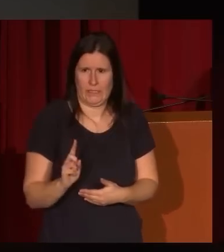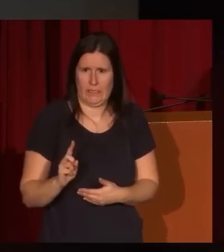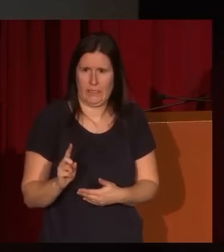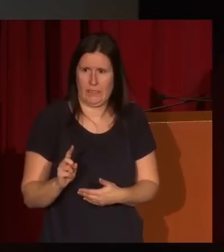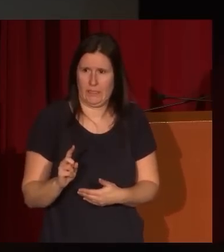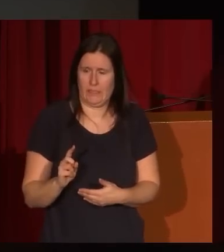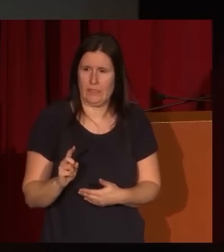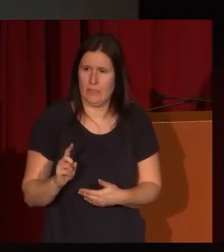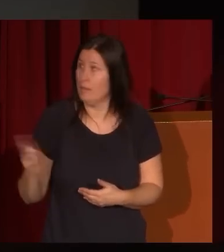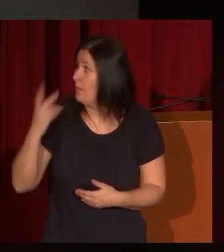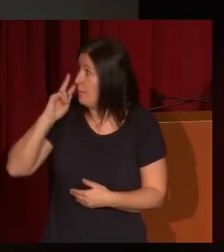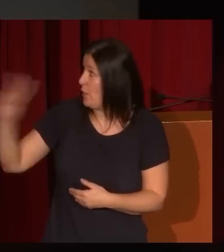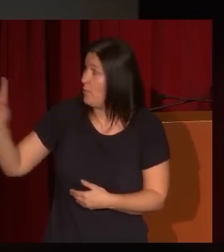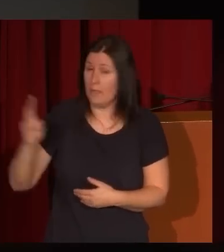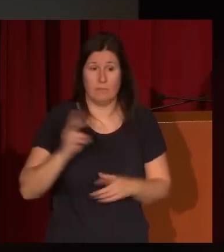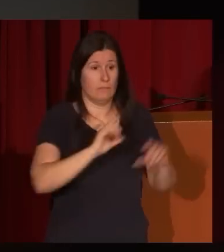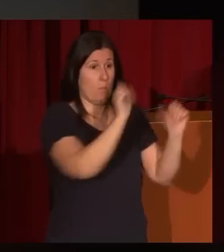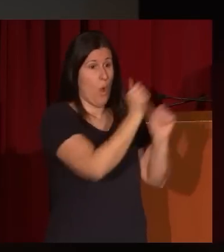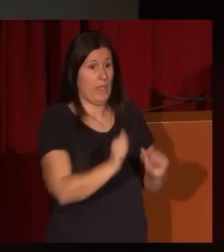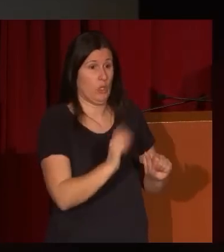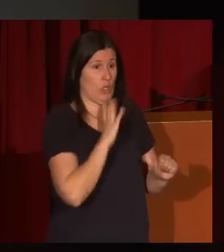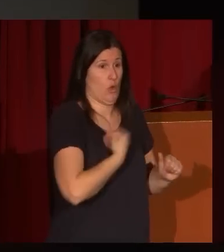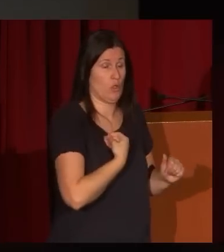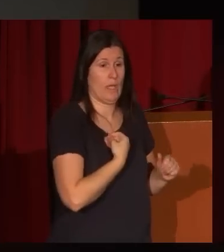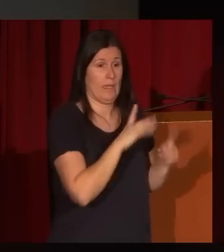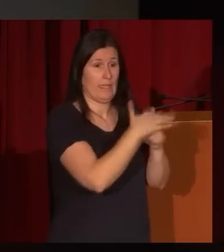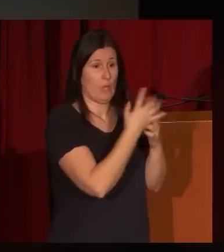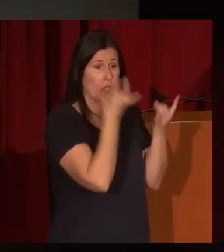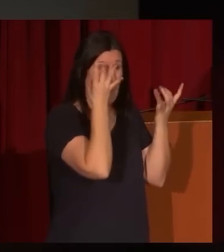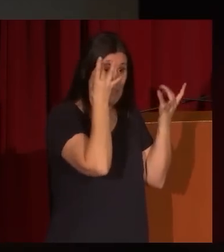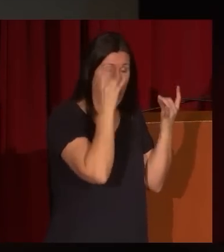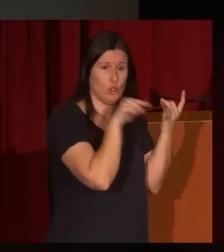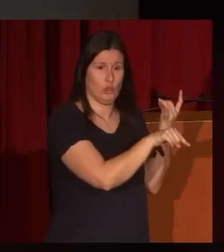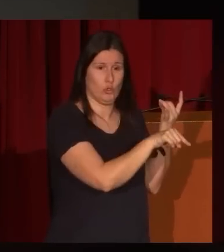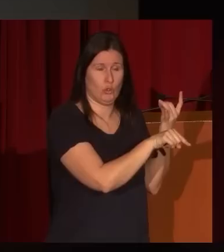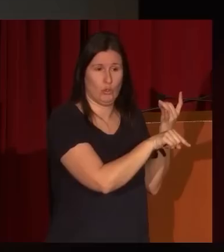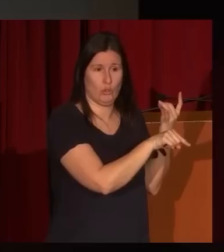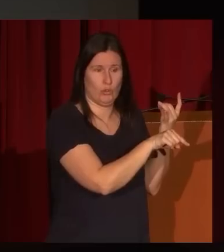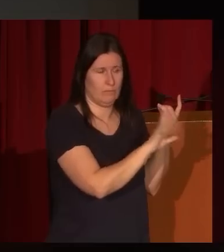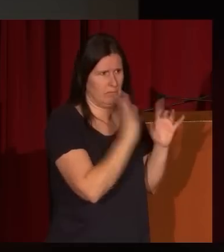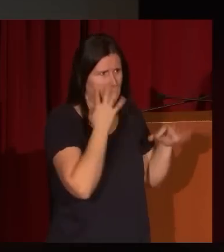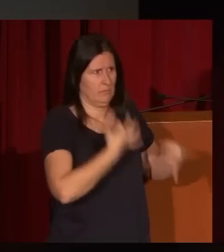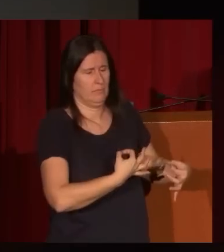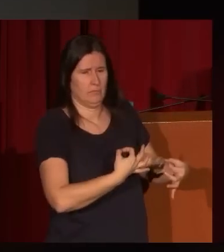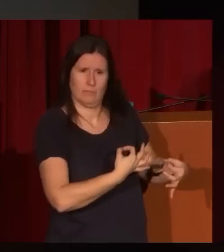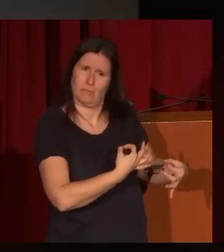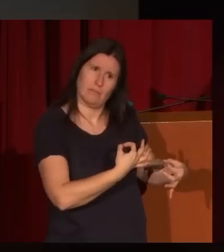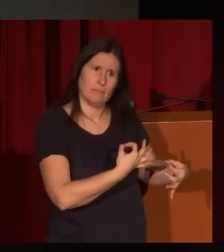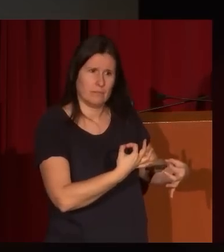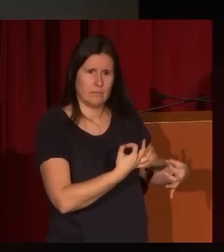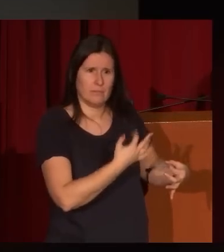a modelos de Goya, como en el caso de los caprichos, en que realmente son